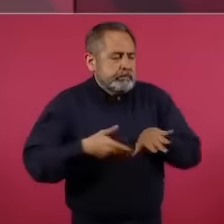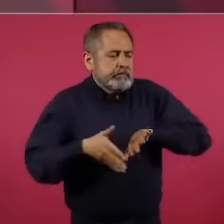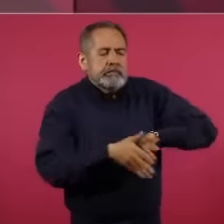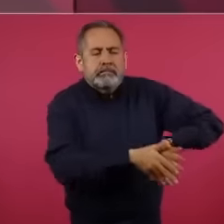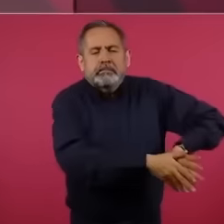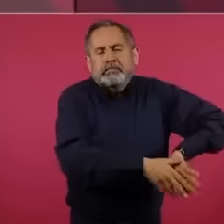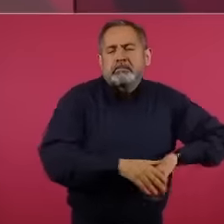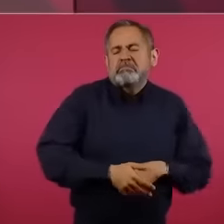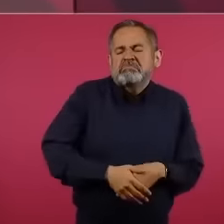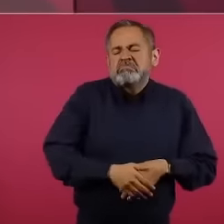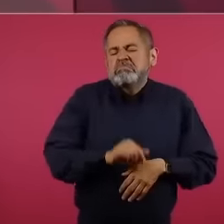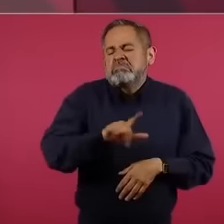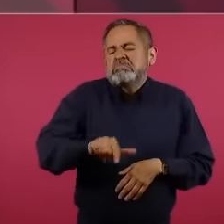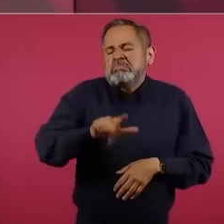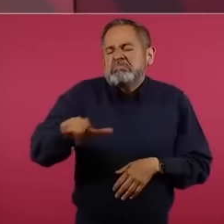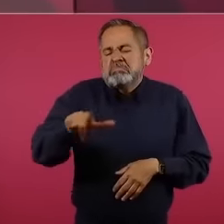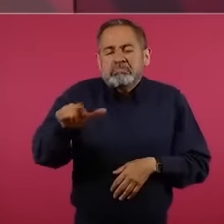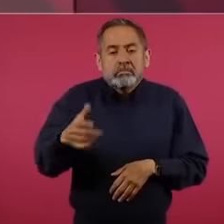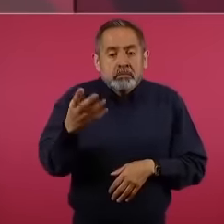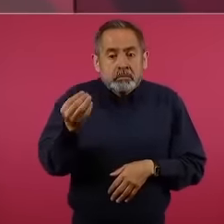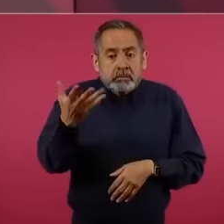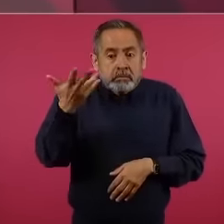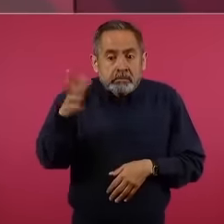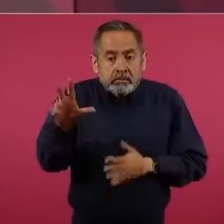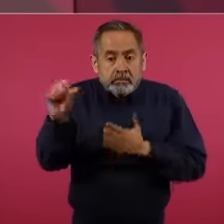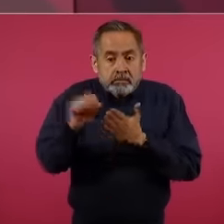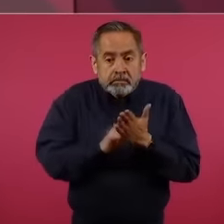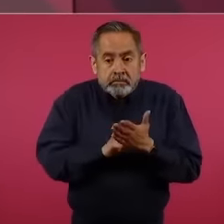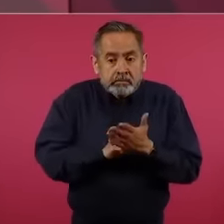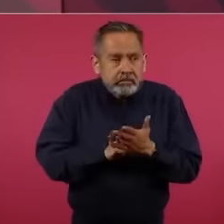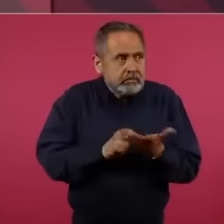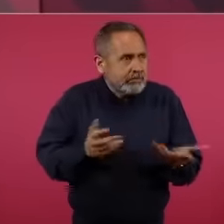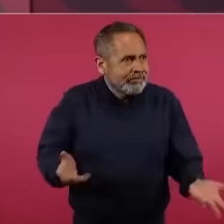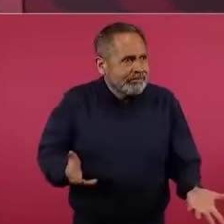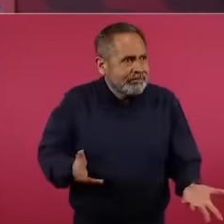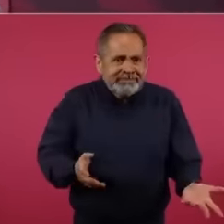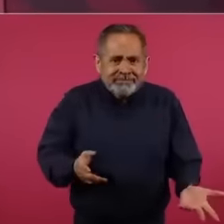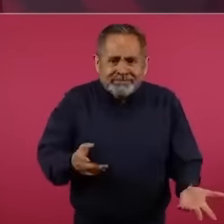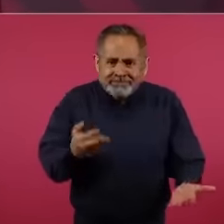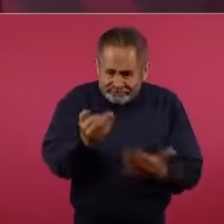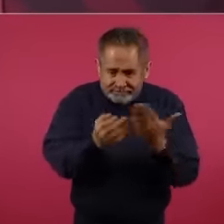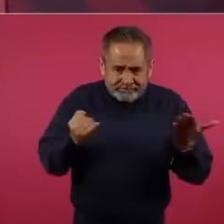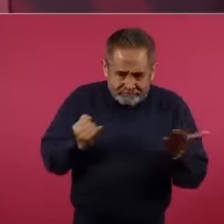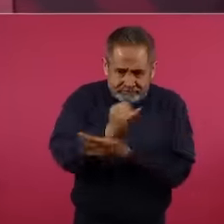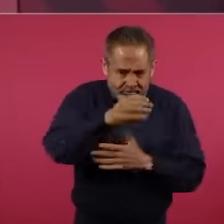lo que está sucediendo ahora,